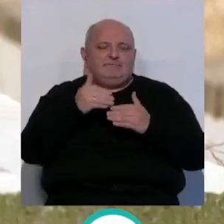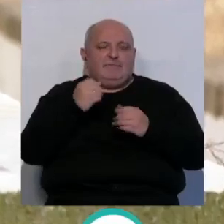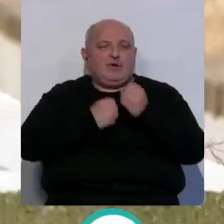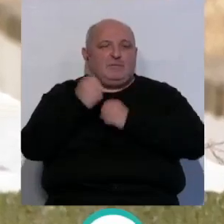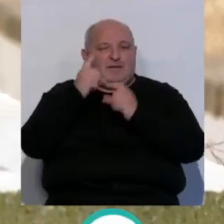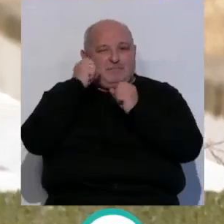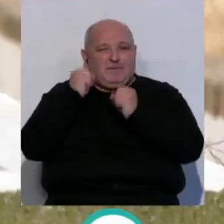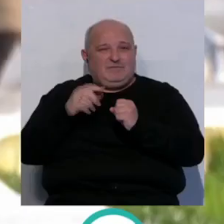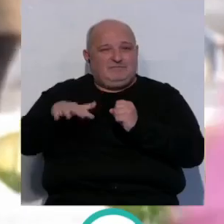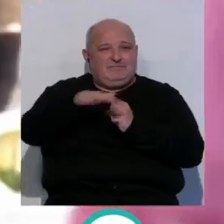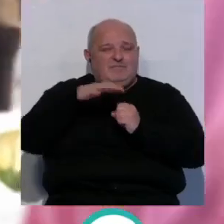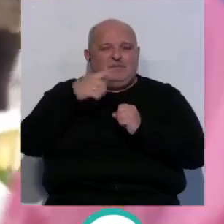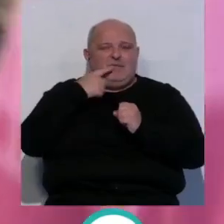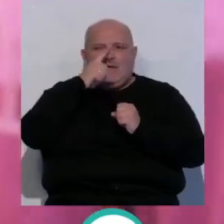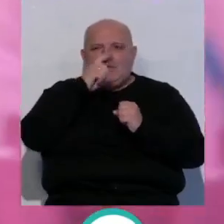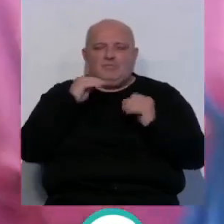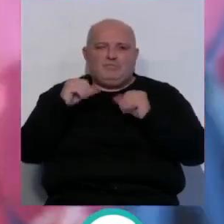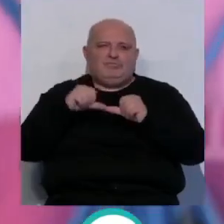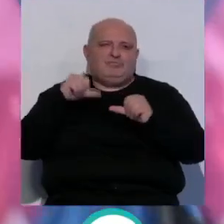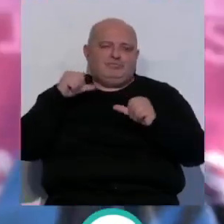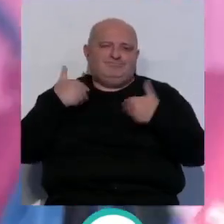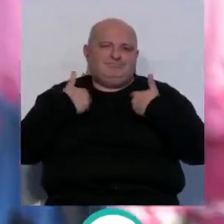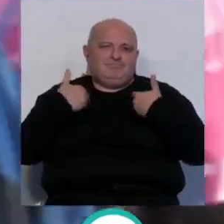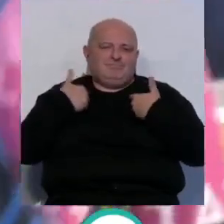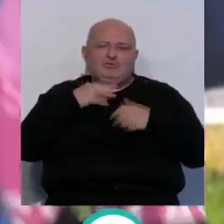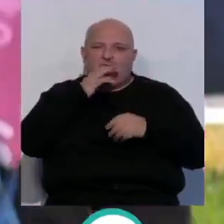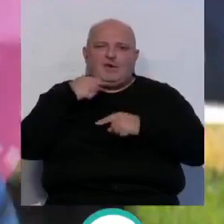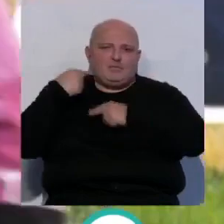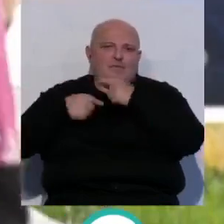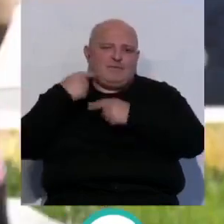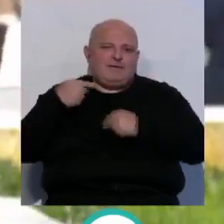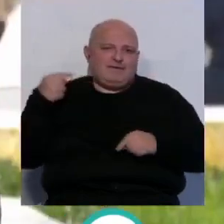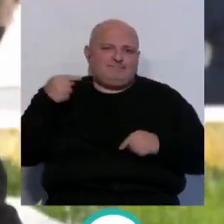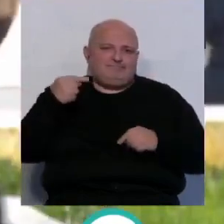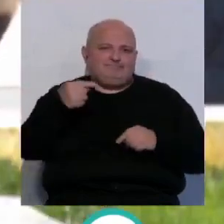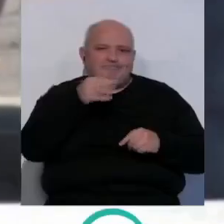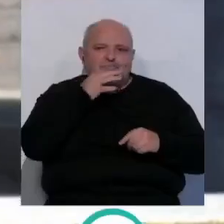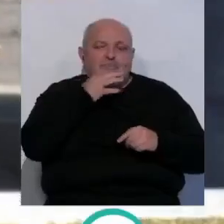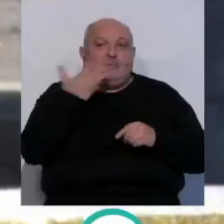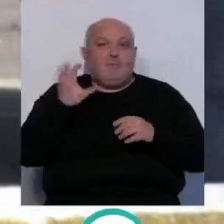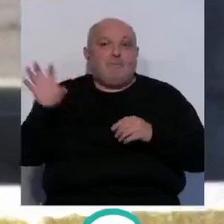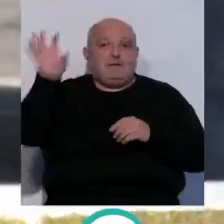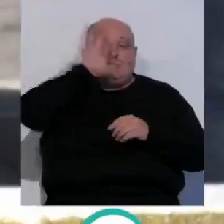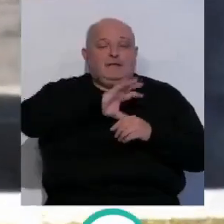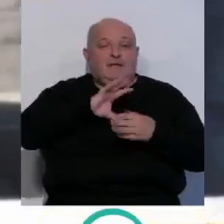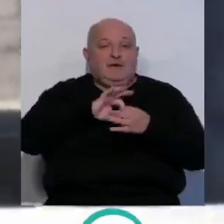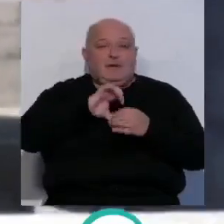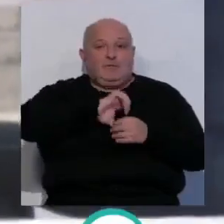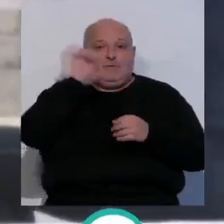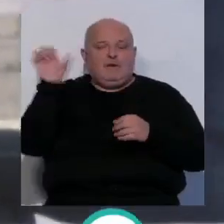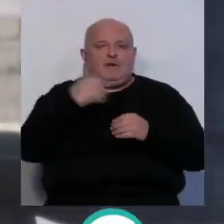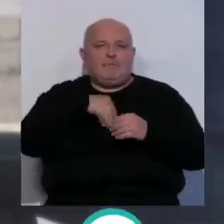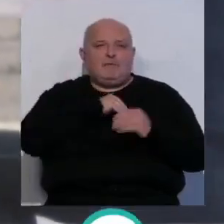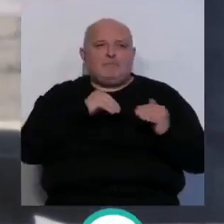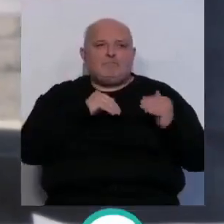economistas se han vivido unos años complicados de los que aún se arrastran consecuencias. Respecto a otros países de la zona euro, España crecerá